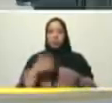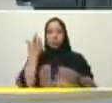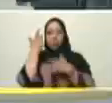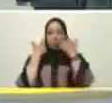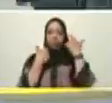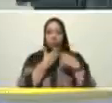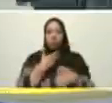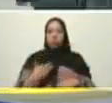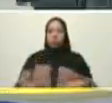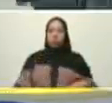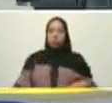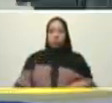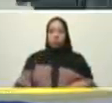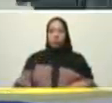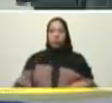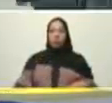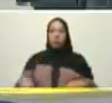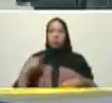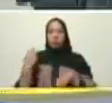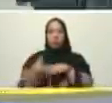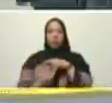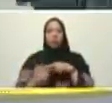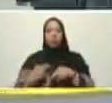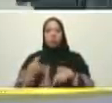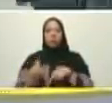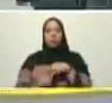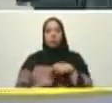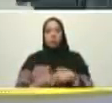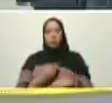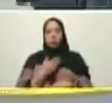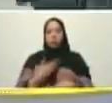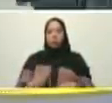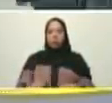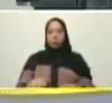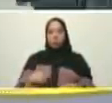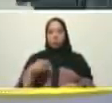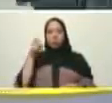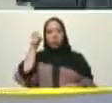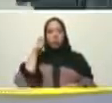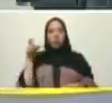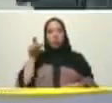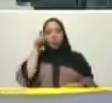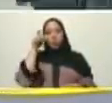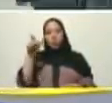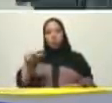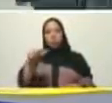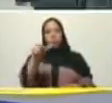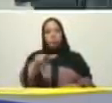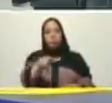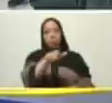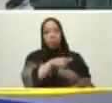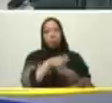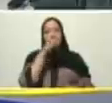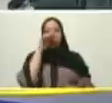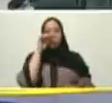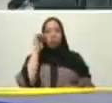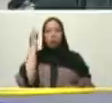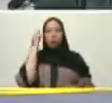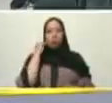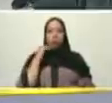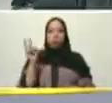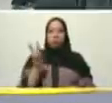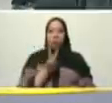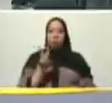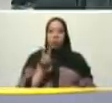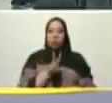presidencia e iniciamos la revolución democrática la revolución popular y bolivariana de Venezuela